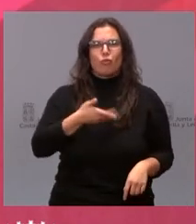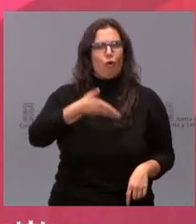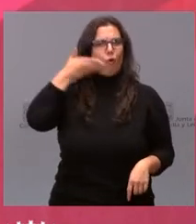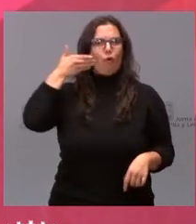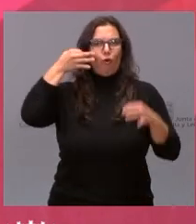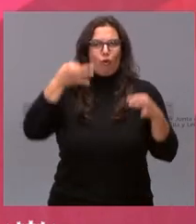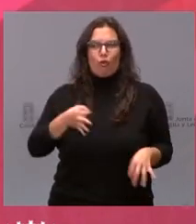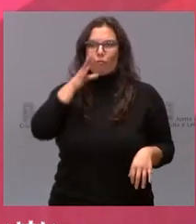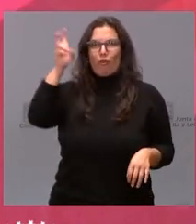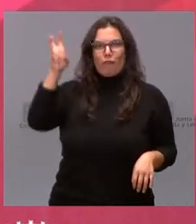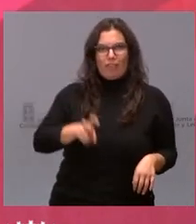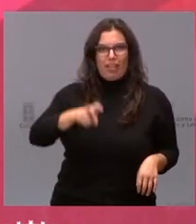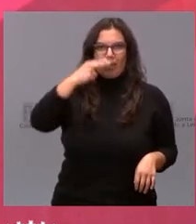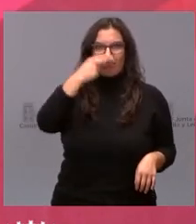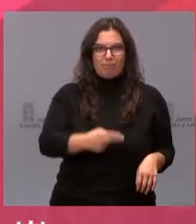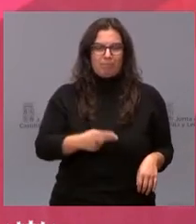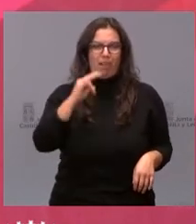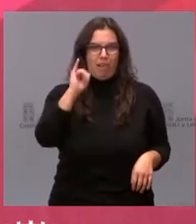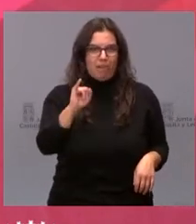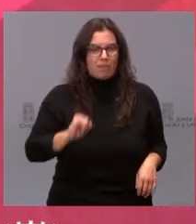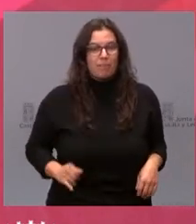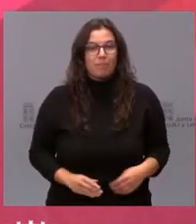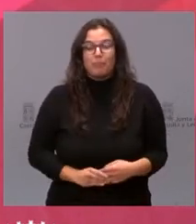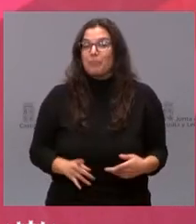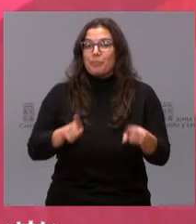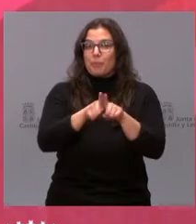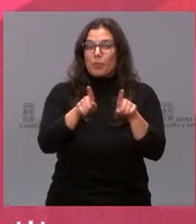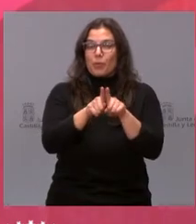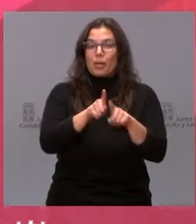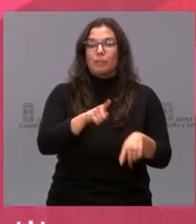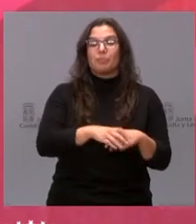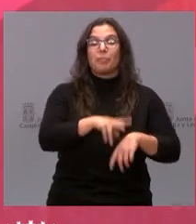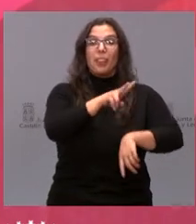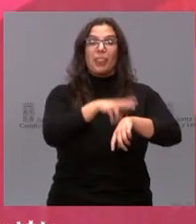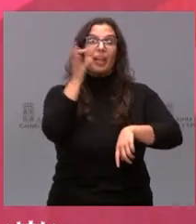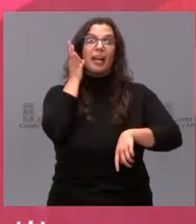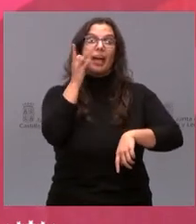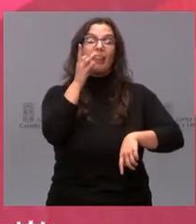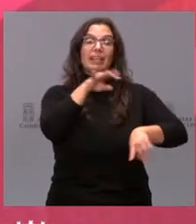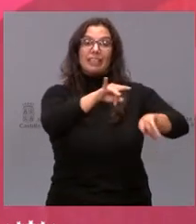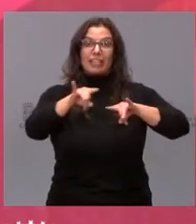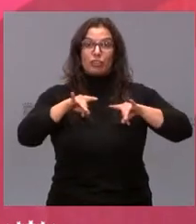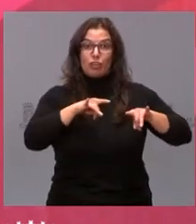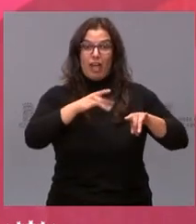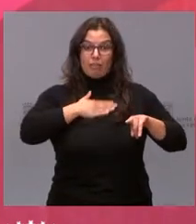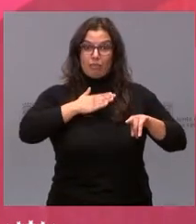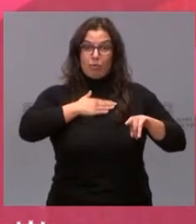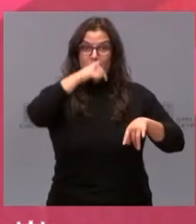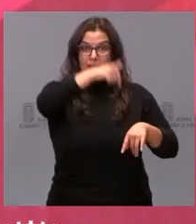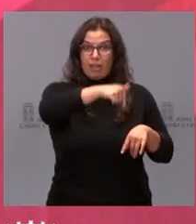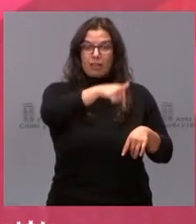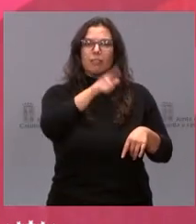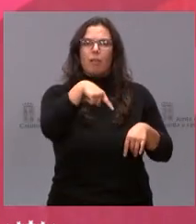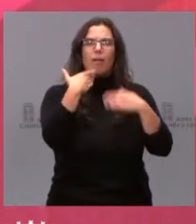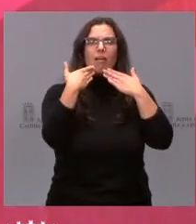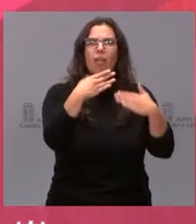con su presencia hoy aquí. E igualmente, nuestra delegada territorial, Yolanda de Gregorio, por tu apoyo